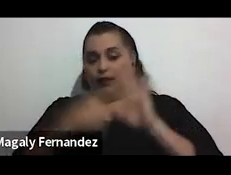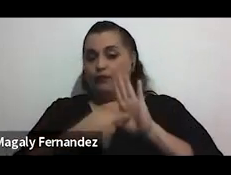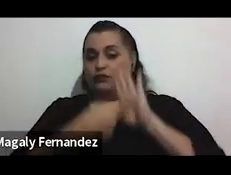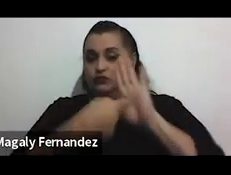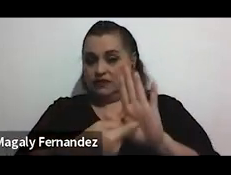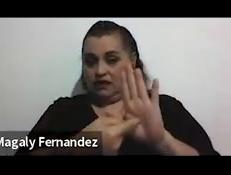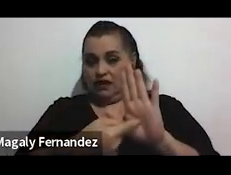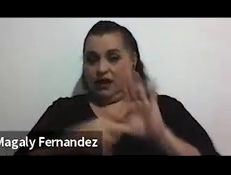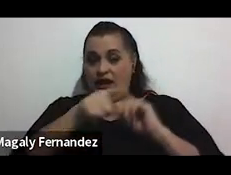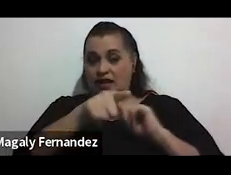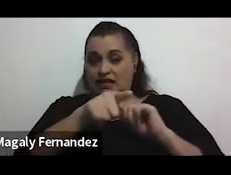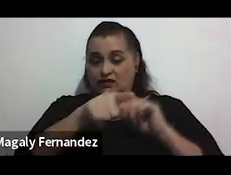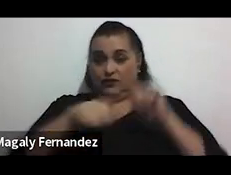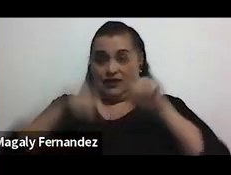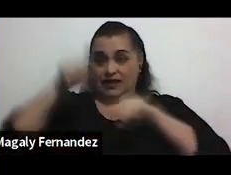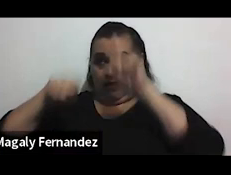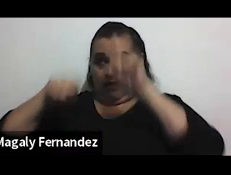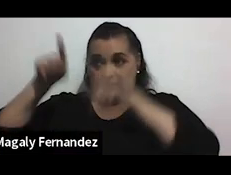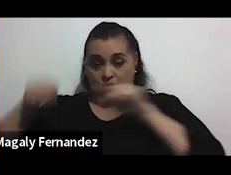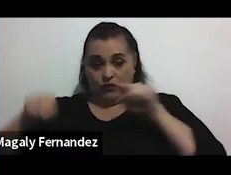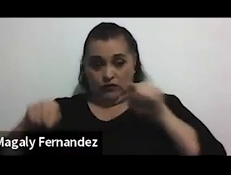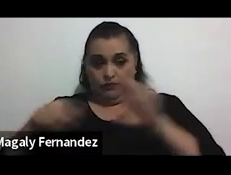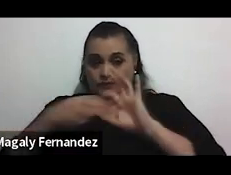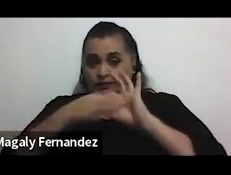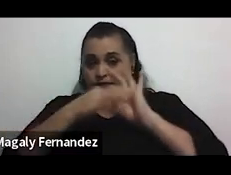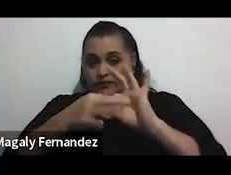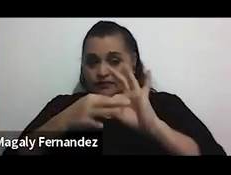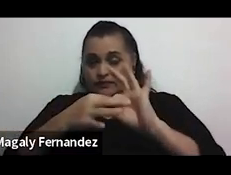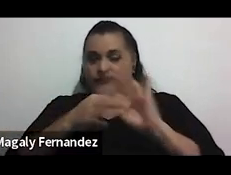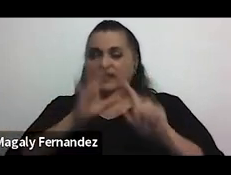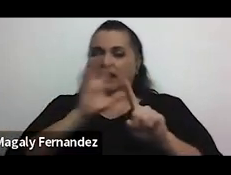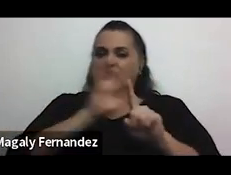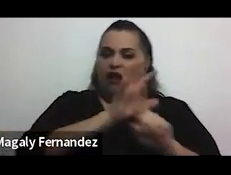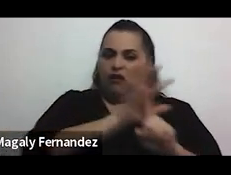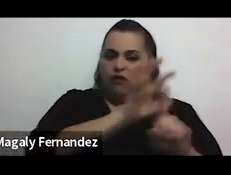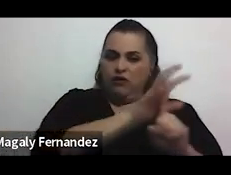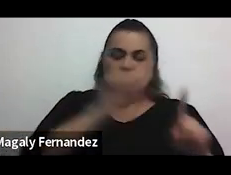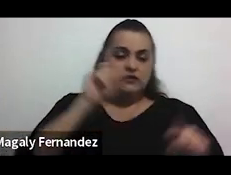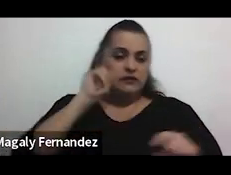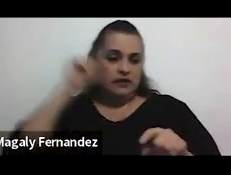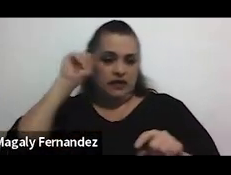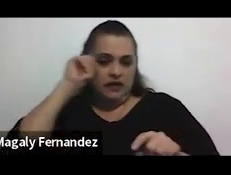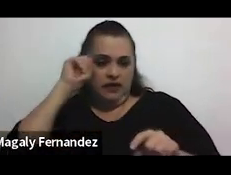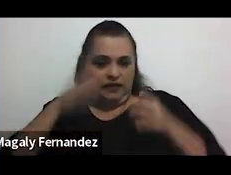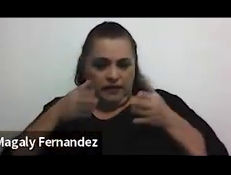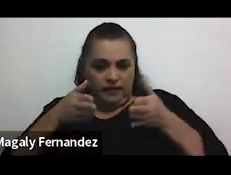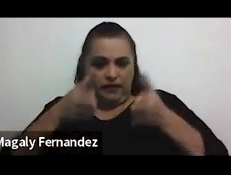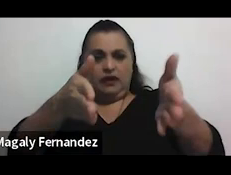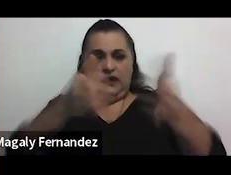estos gráficos referentes al acoso sexual callejero